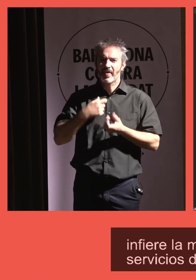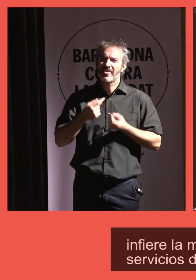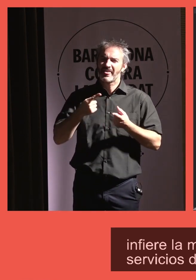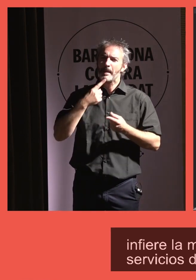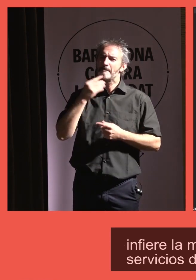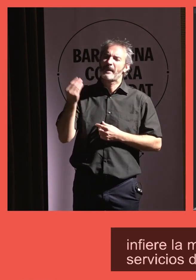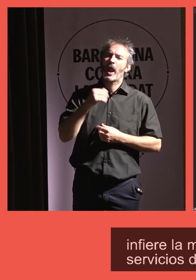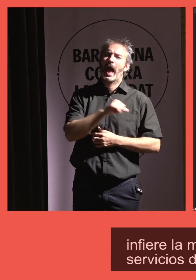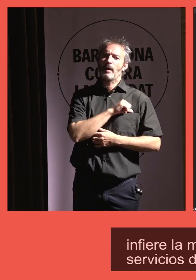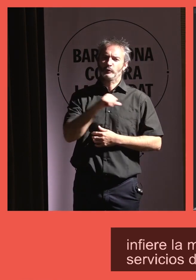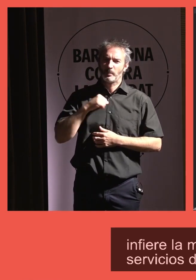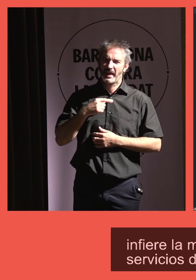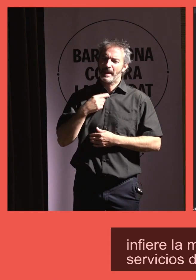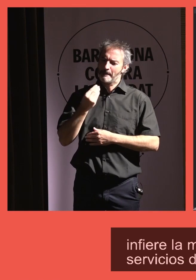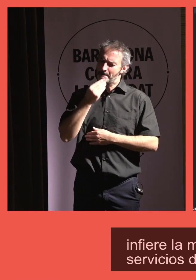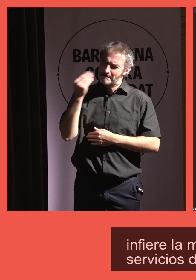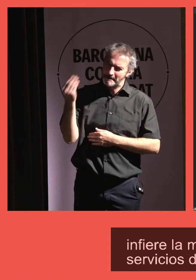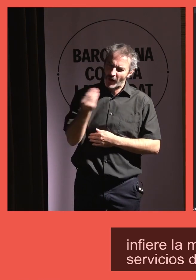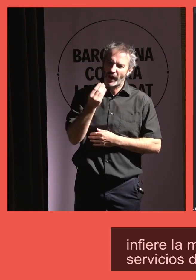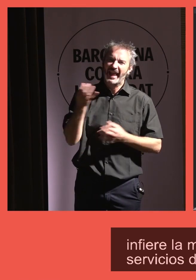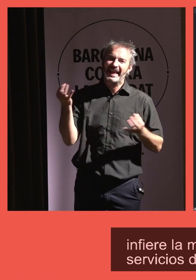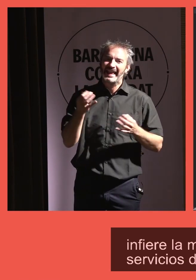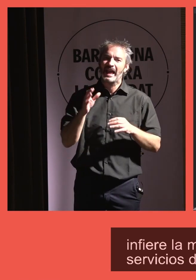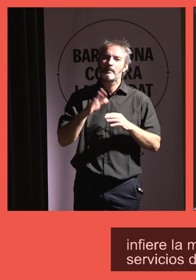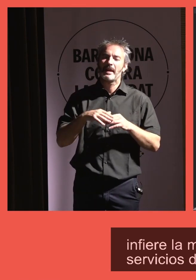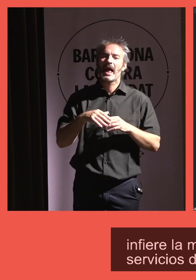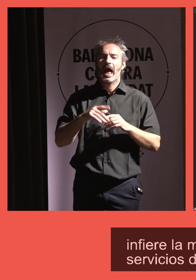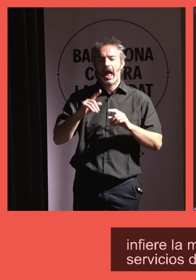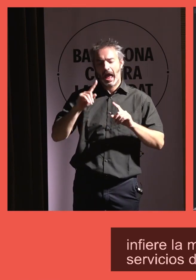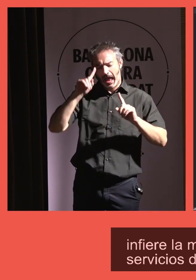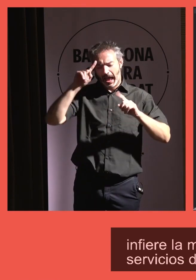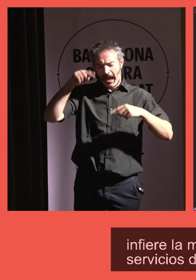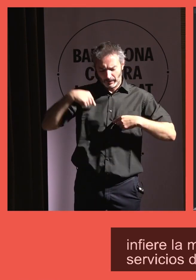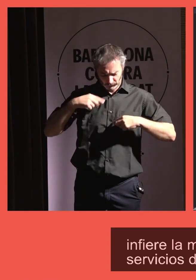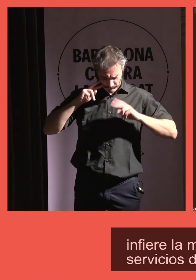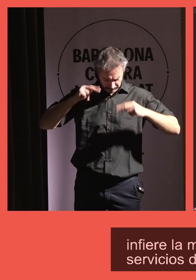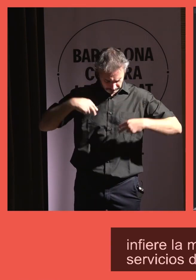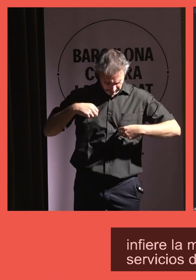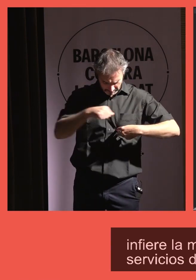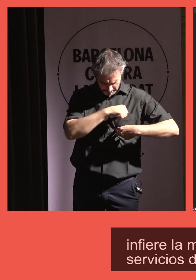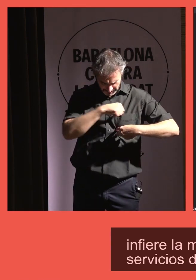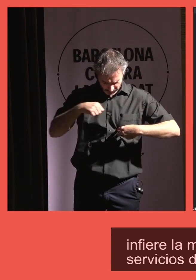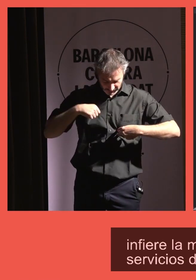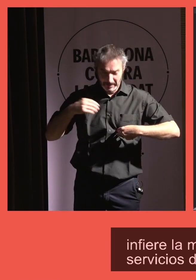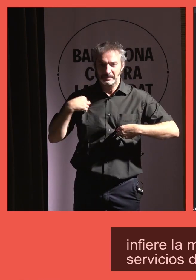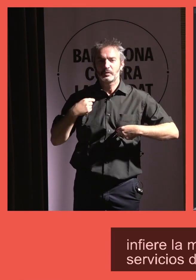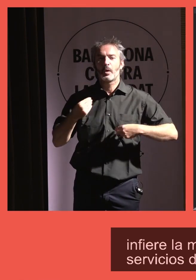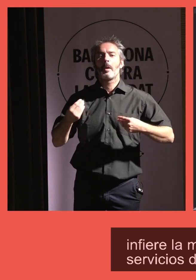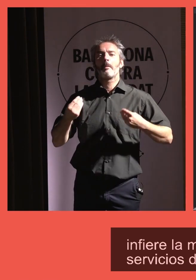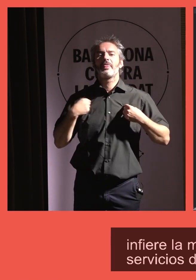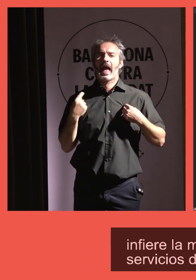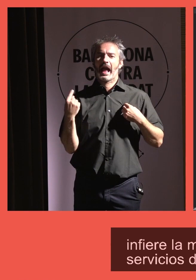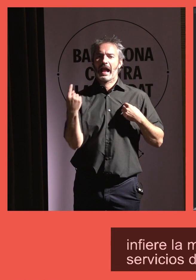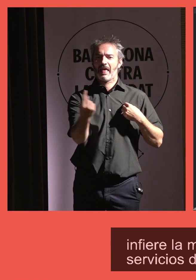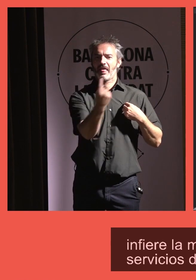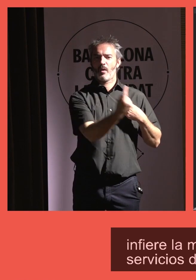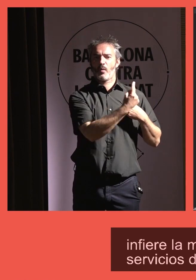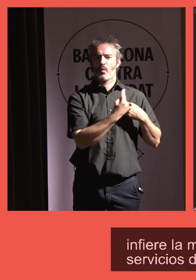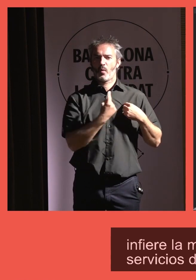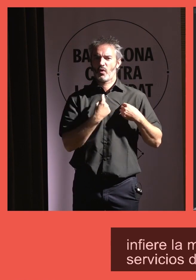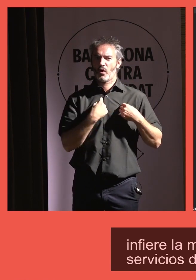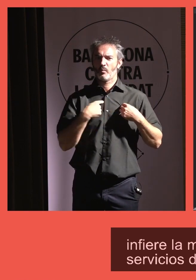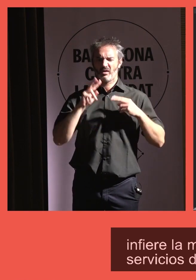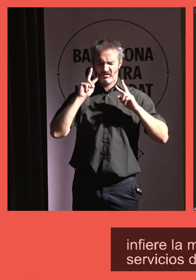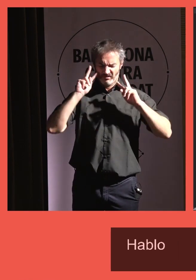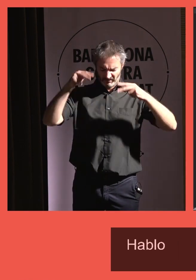mayor autonomía personal y mejorando, sin duda, la autopercepción personal del proyecto de vida de cada uno. ¿Y por qué hablo de